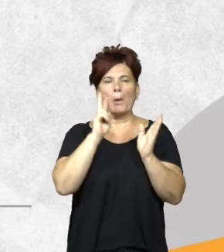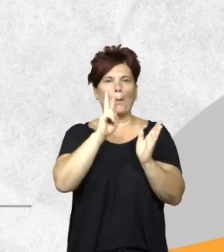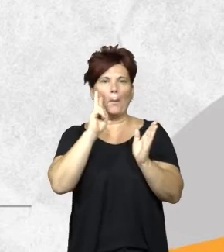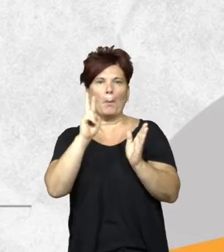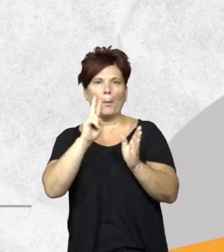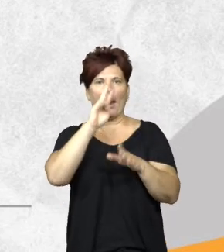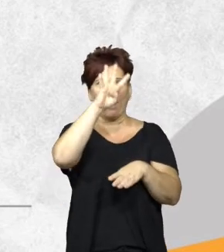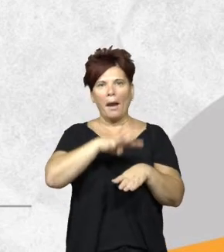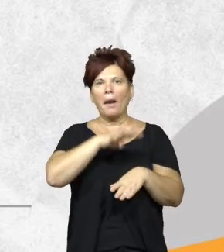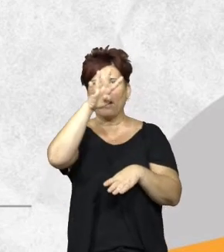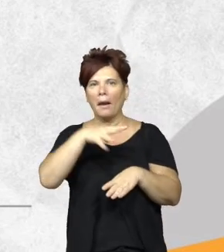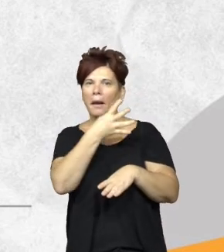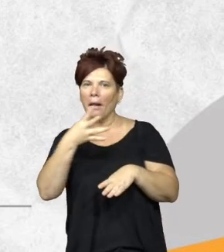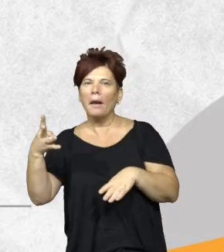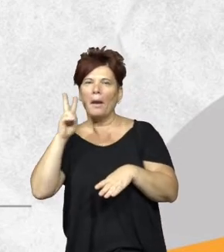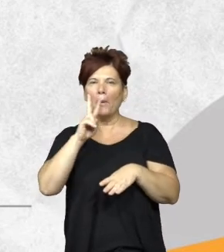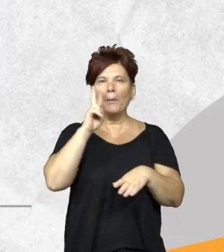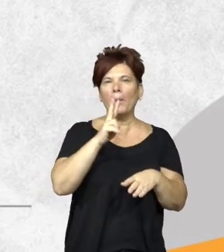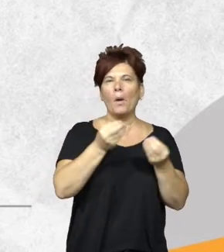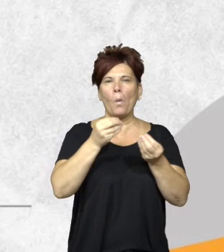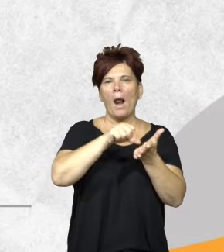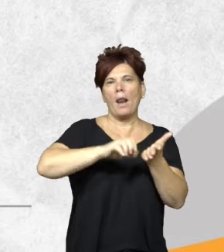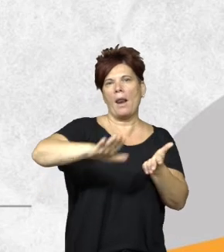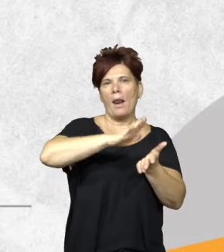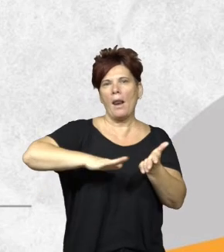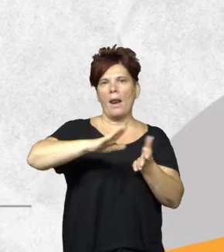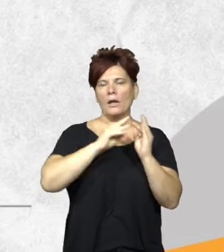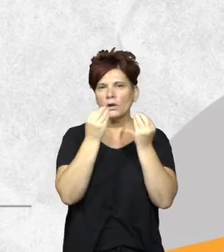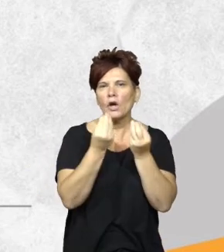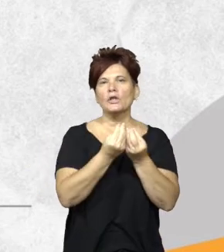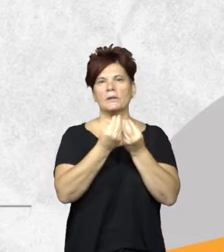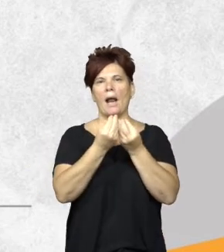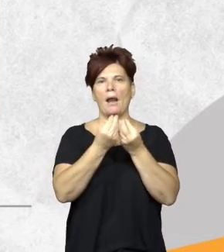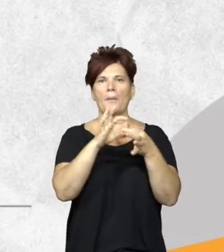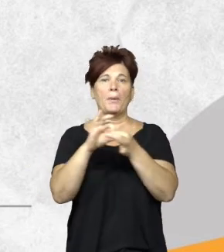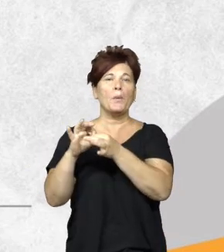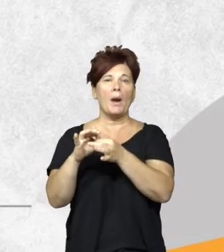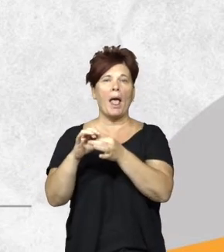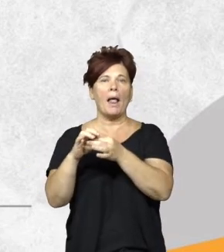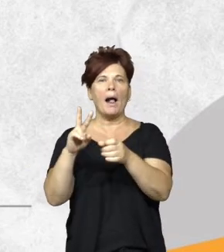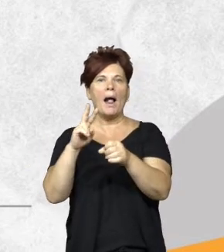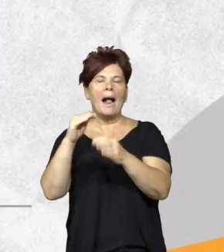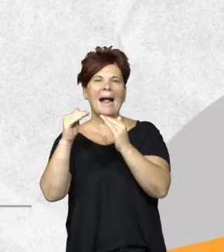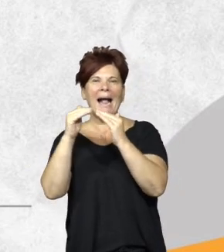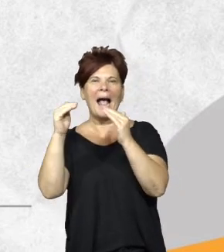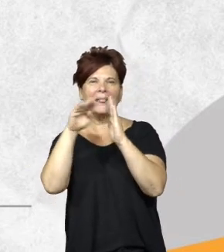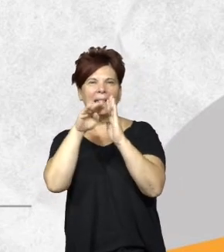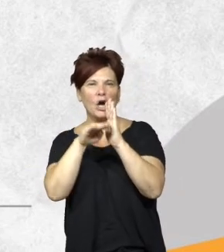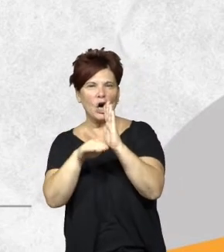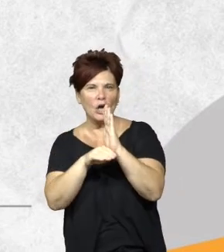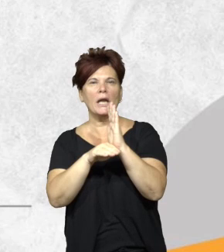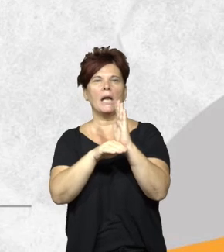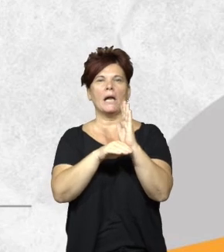cada una de las alertas detectadas con la superficie total por categoría de conservación el cruce con los planes que